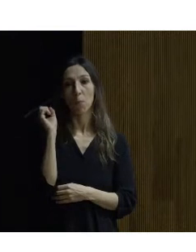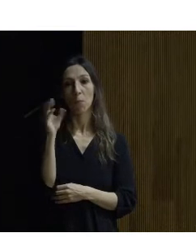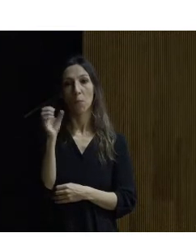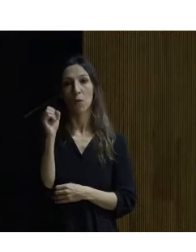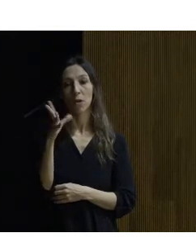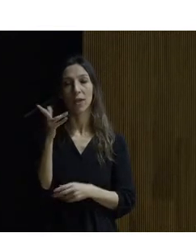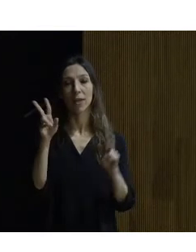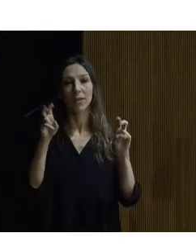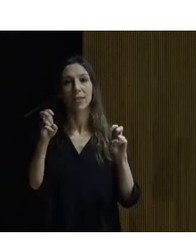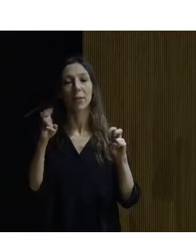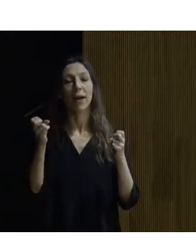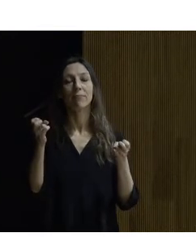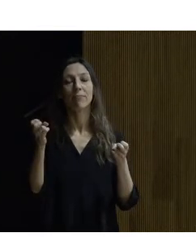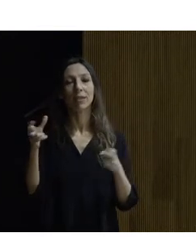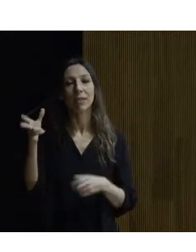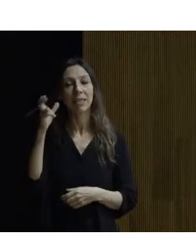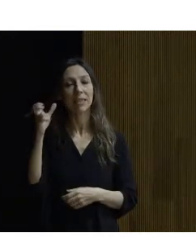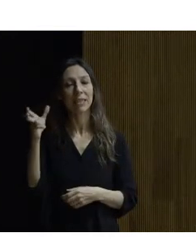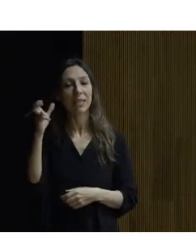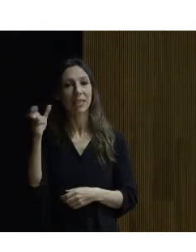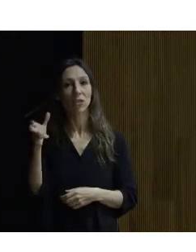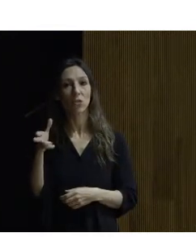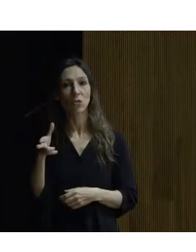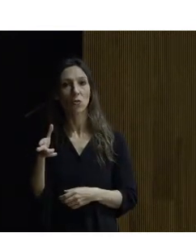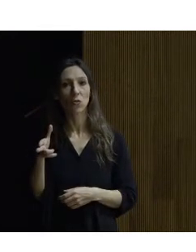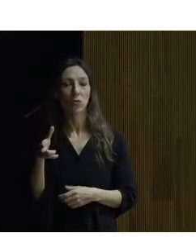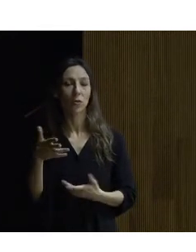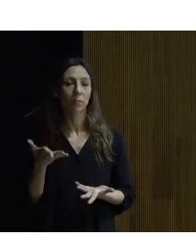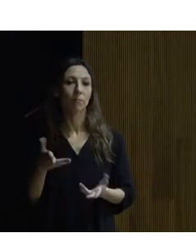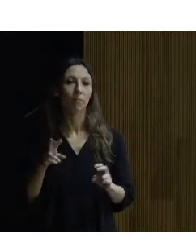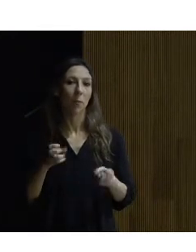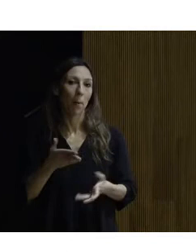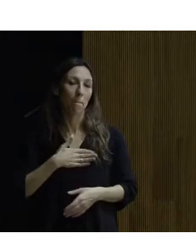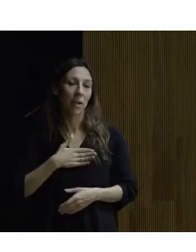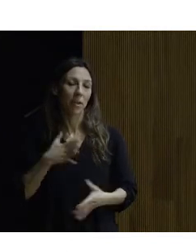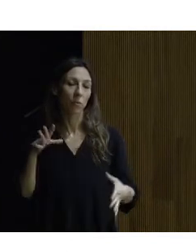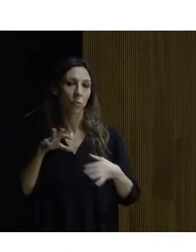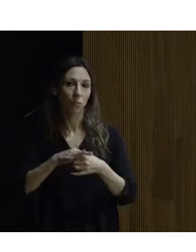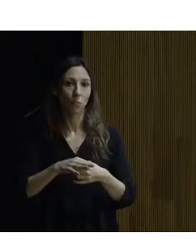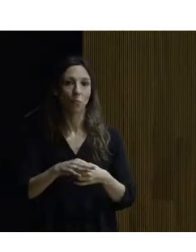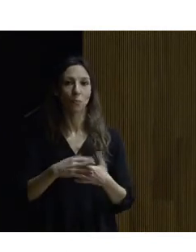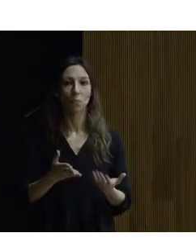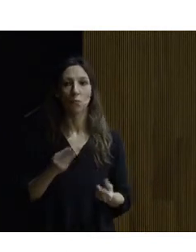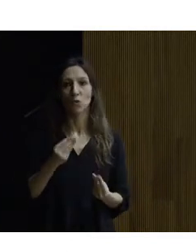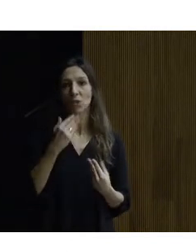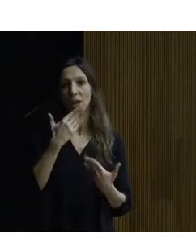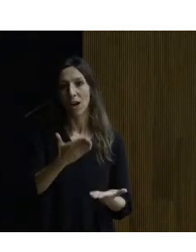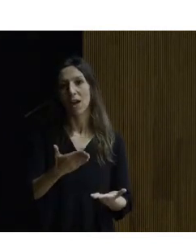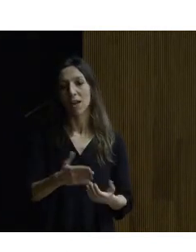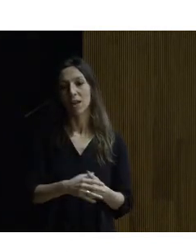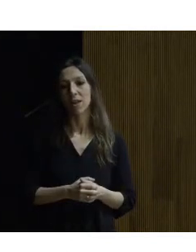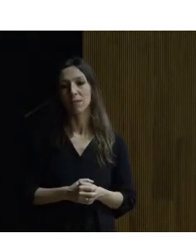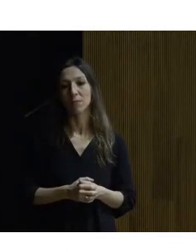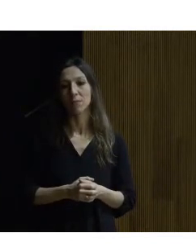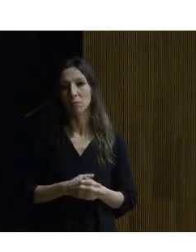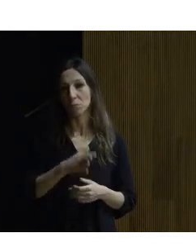accesibilidad sensorial en el patrimonio de la cual es un gran especialista cuando quieras Federico Muchas gracias muchas gracias por